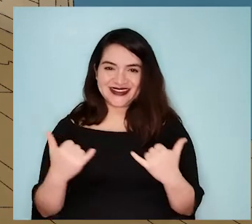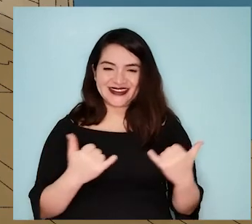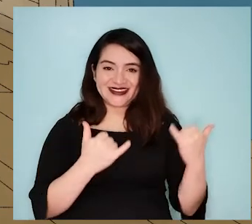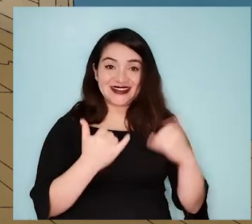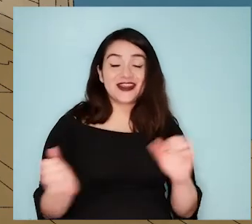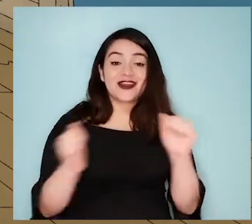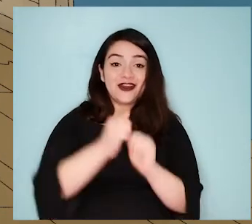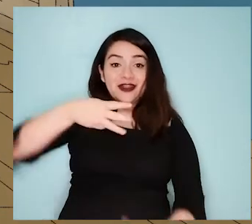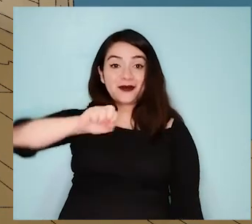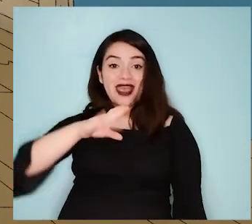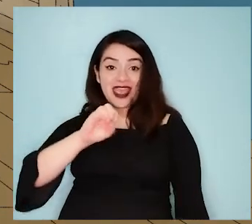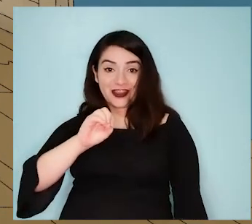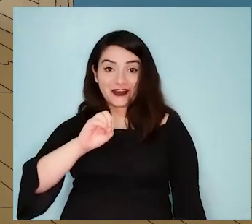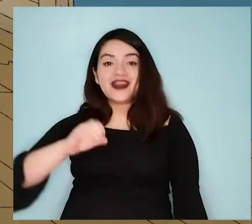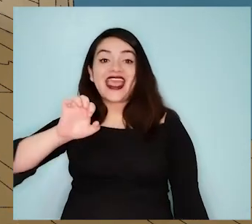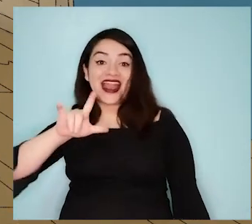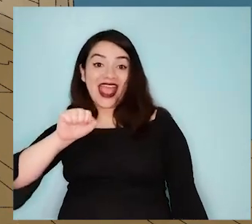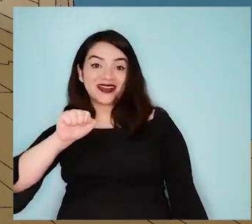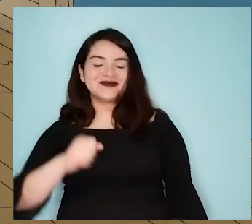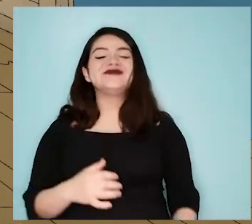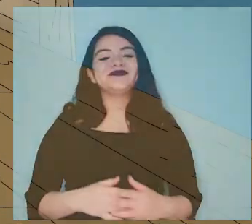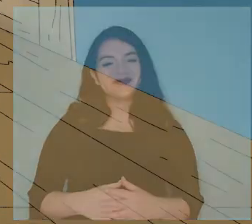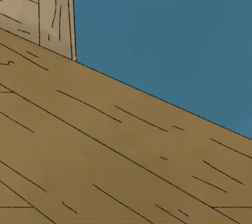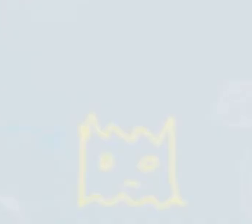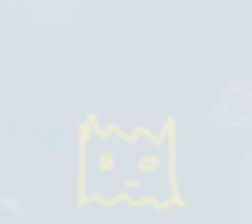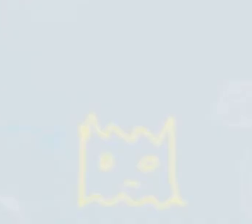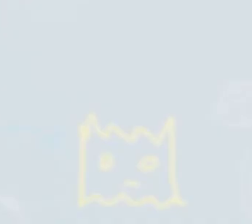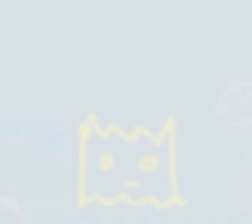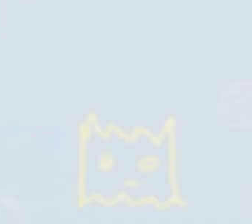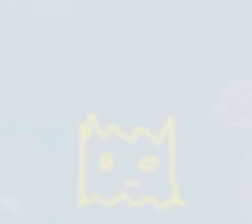jugar con Mario y Ela! ¡Ja,